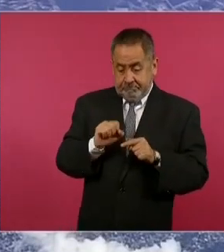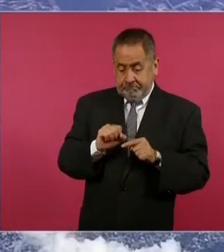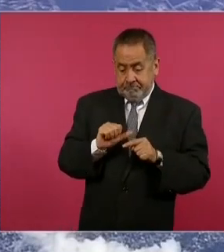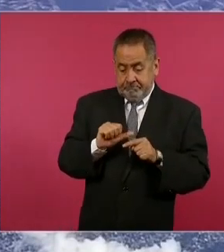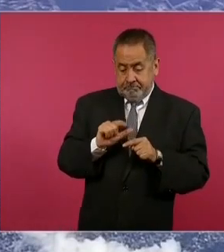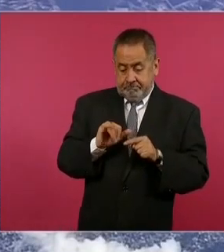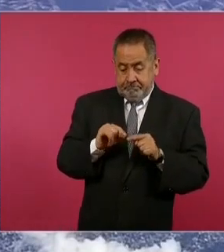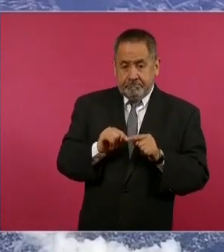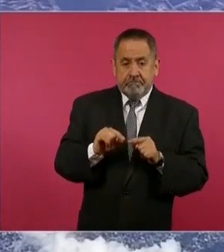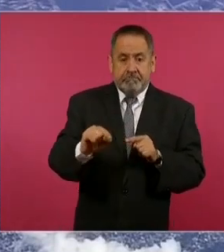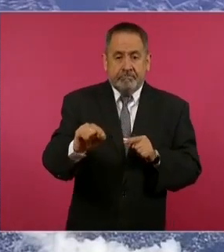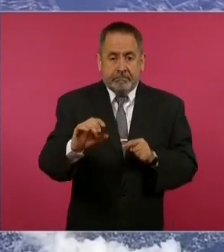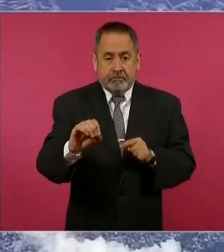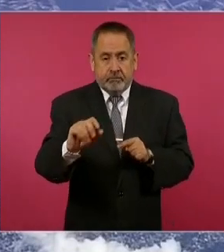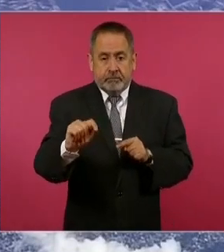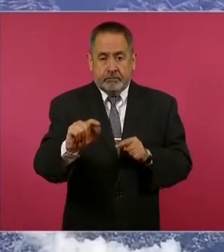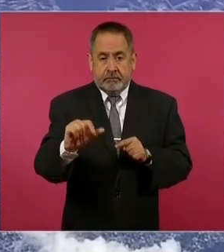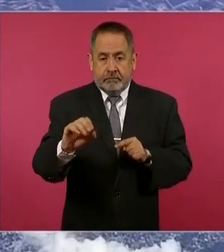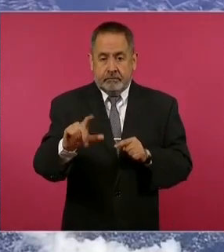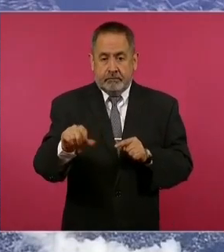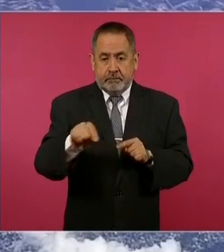Miren cómo se ve de arriba.